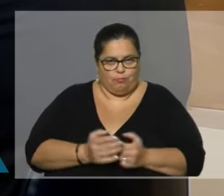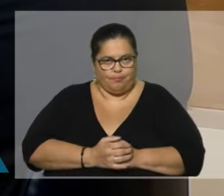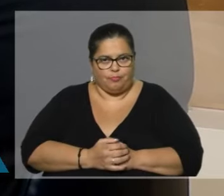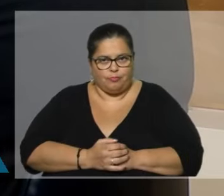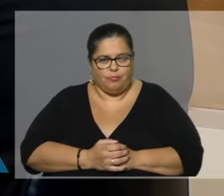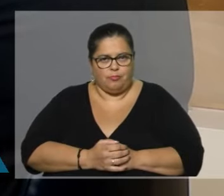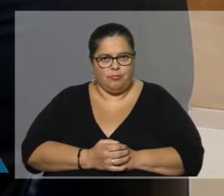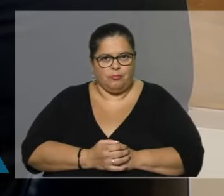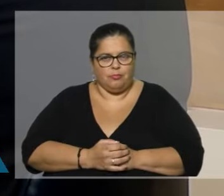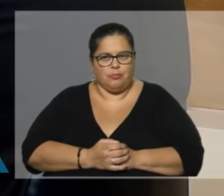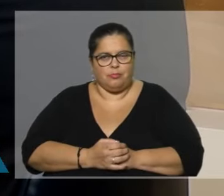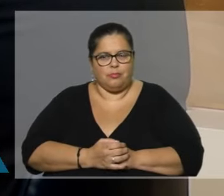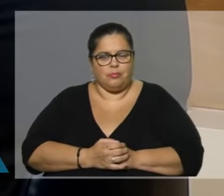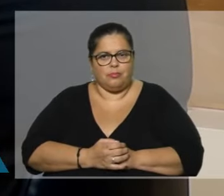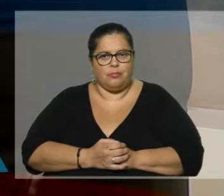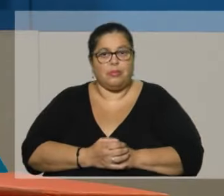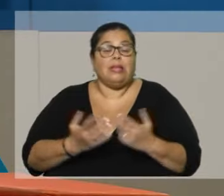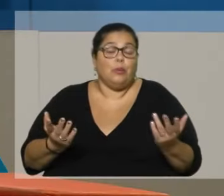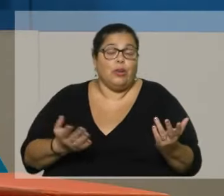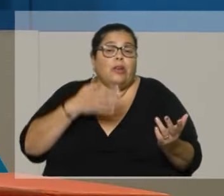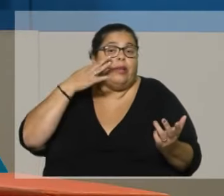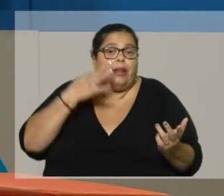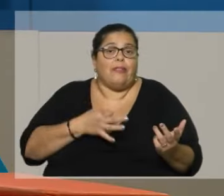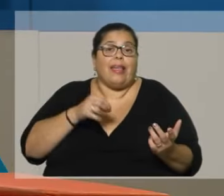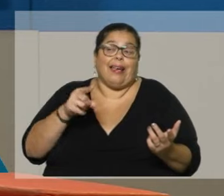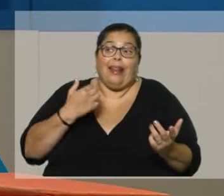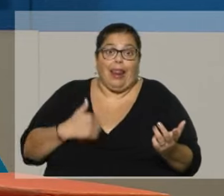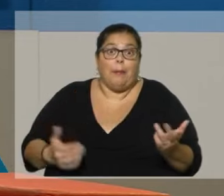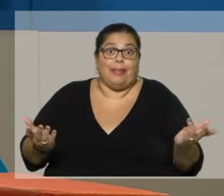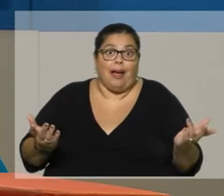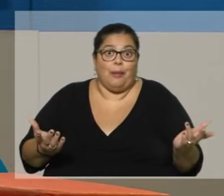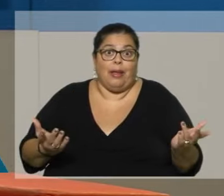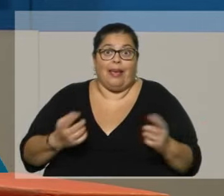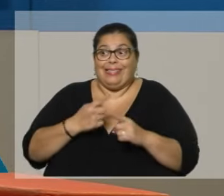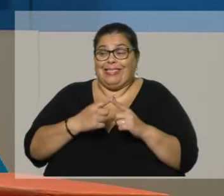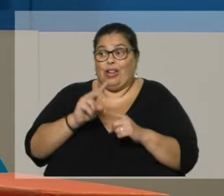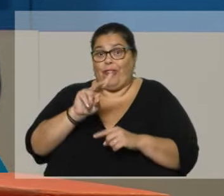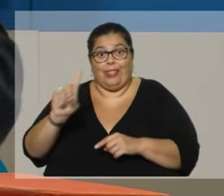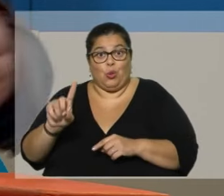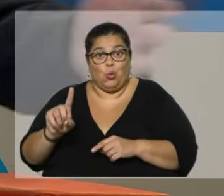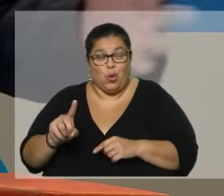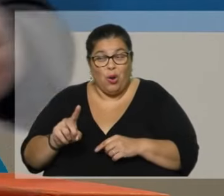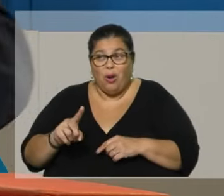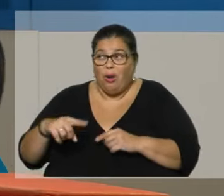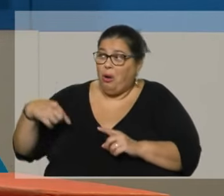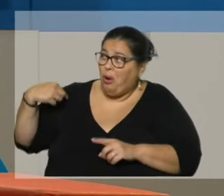Cuestiones de esa índole. La verdad que es muy lamentable que en el pleno siglo XXI sigamos así, con esta rémora que arrastramos